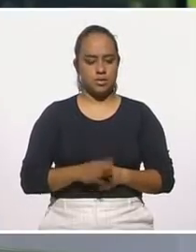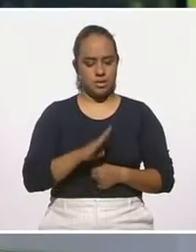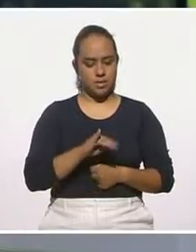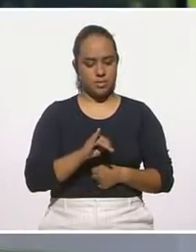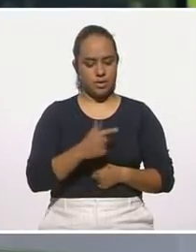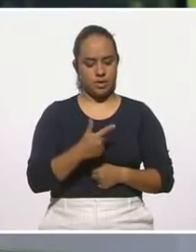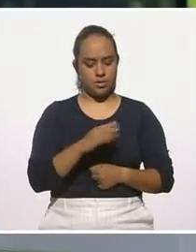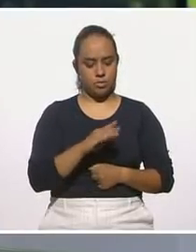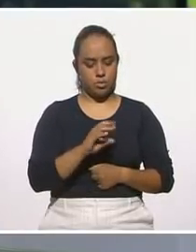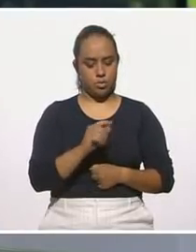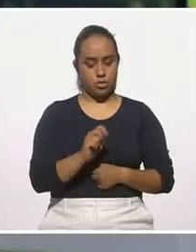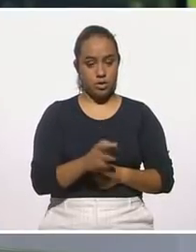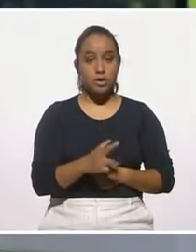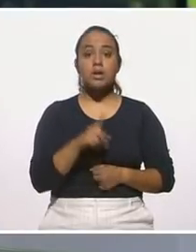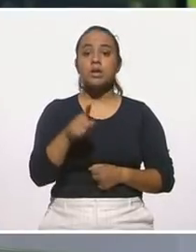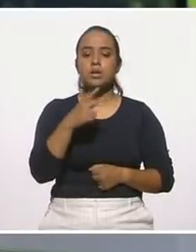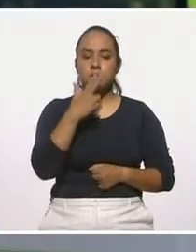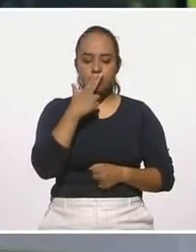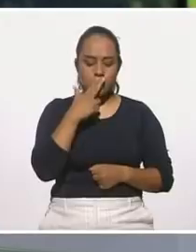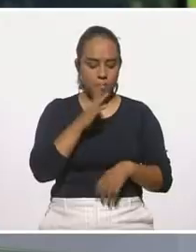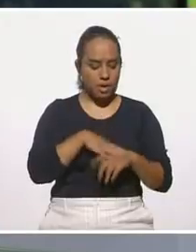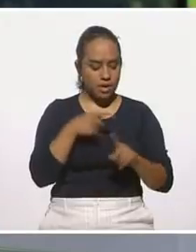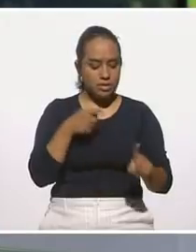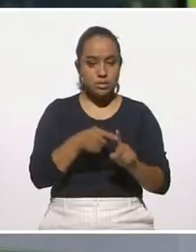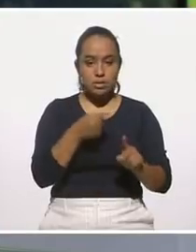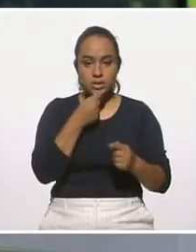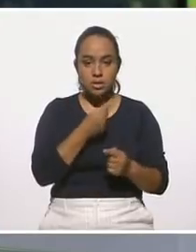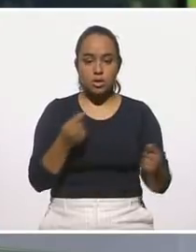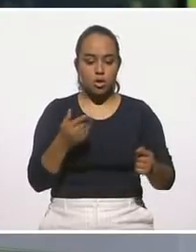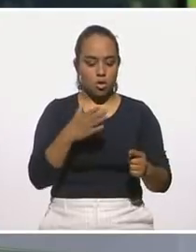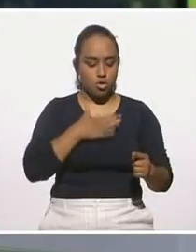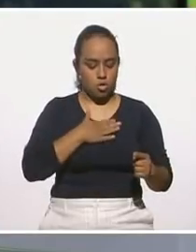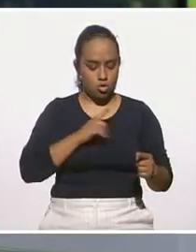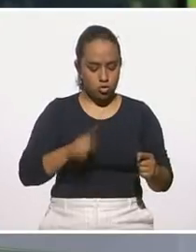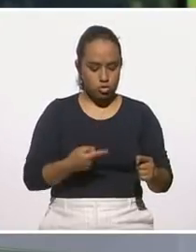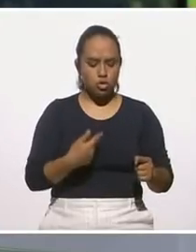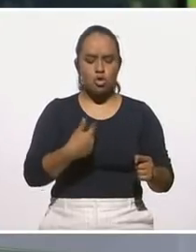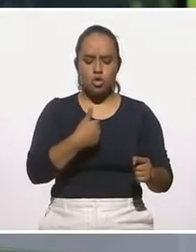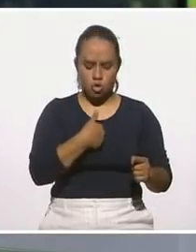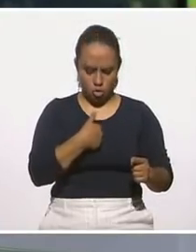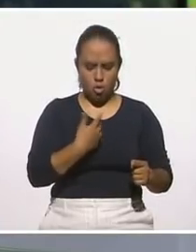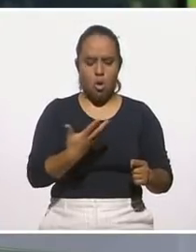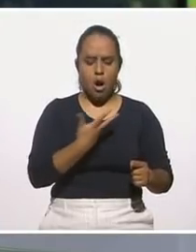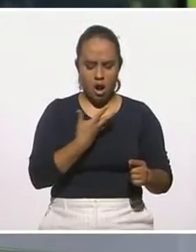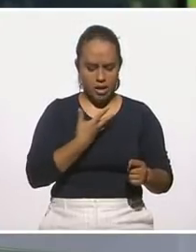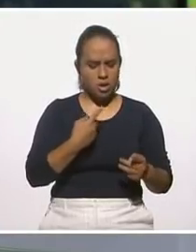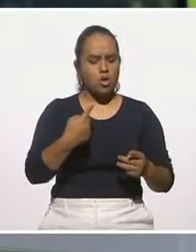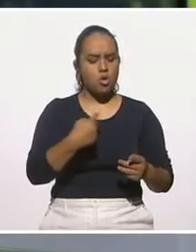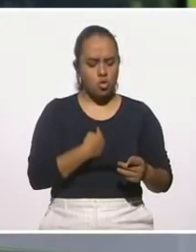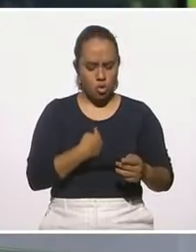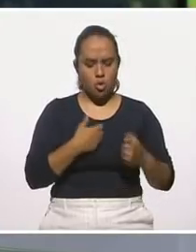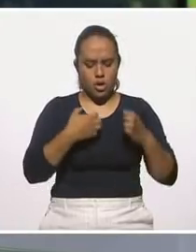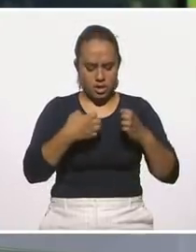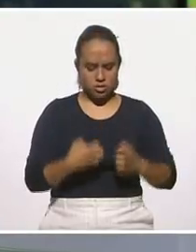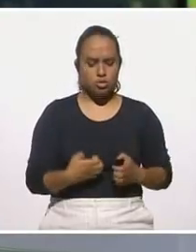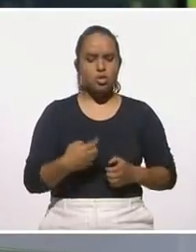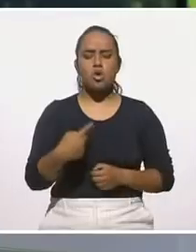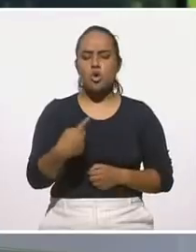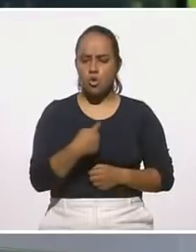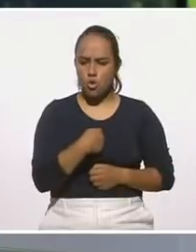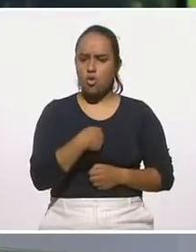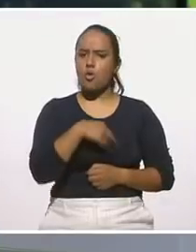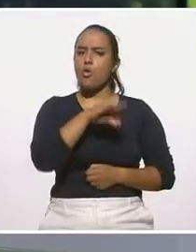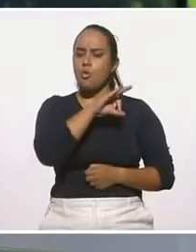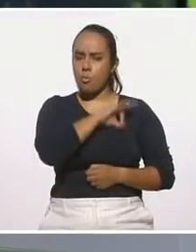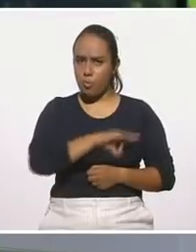que habla del, que lo usa mucho con los niños, ¿no? El yo soy, yo tengo, yo estoy, ¿no? Y yo puedo. Entonces,